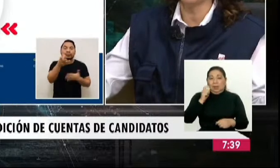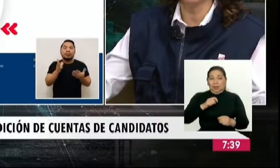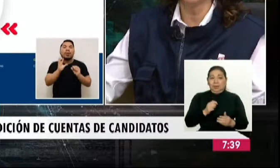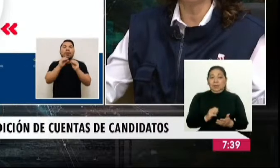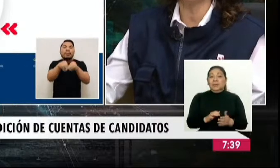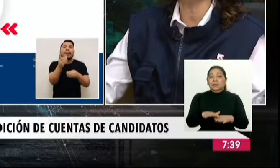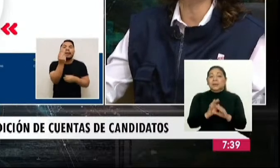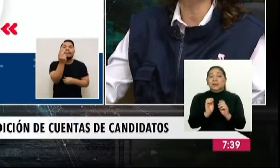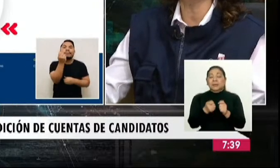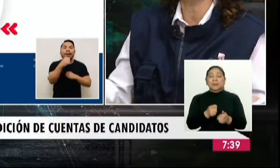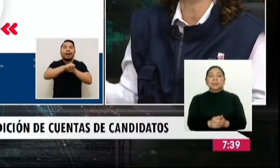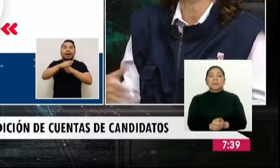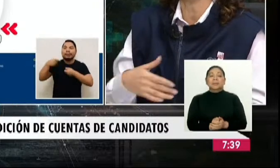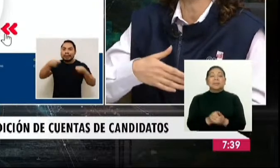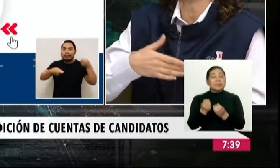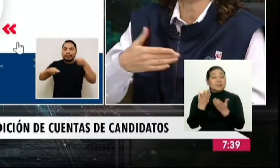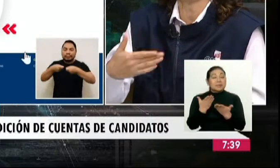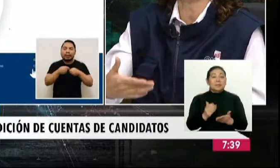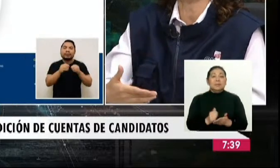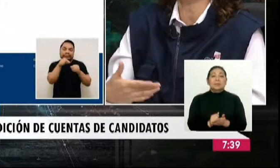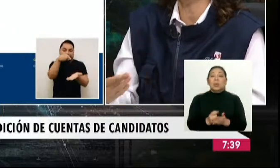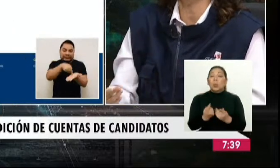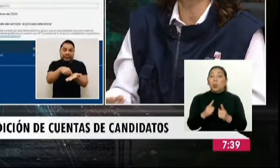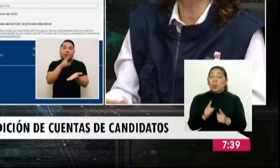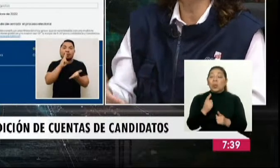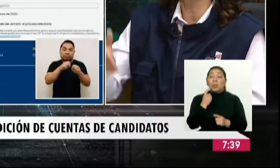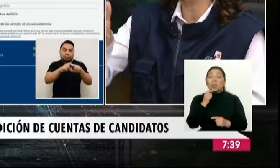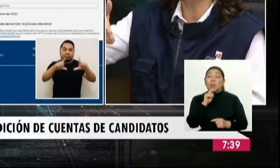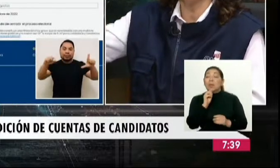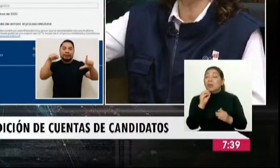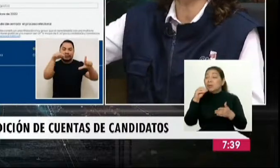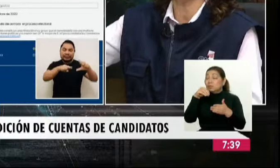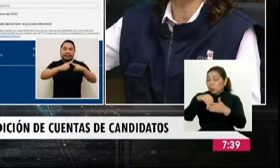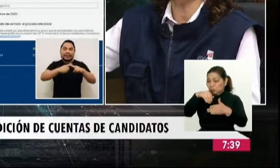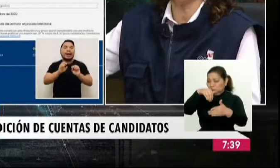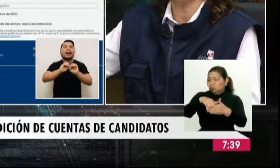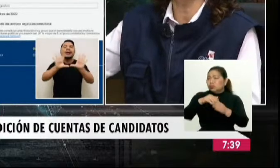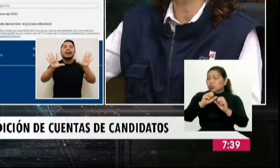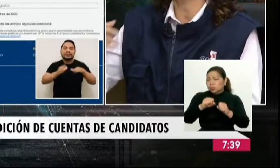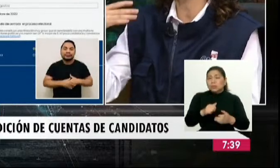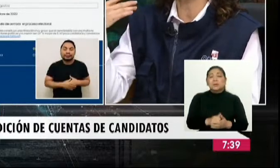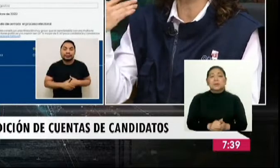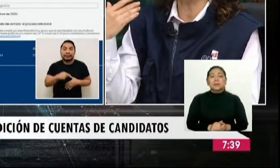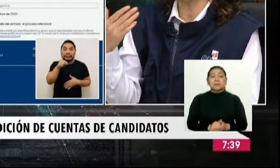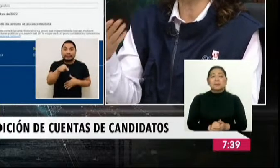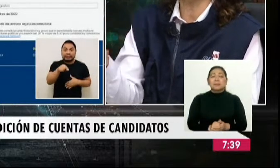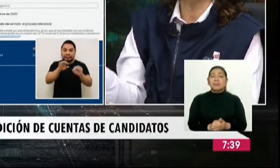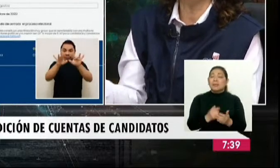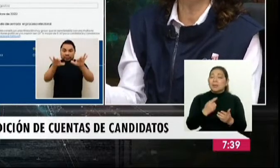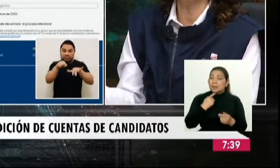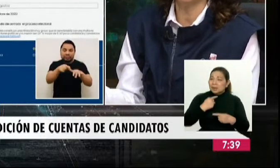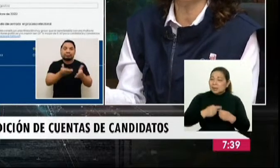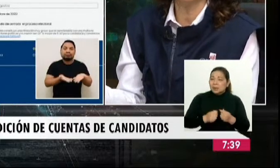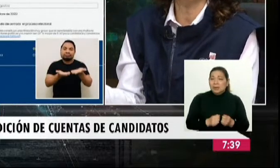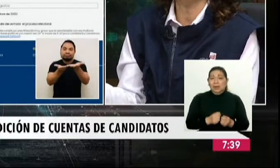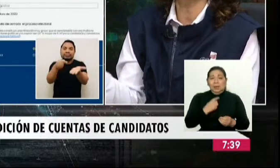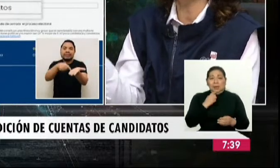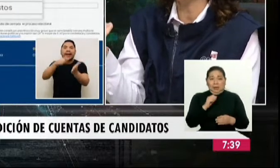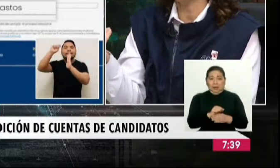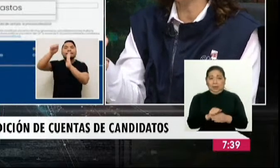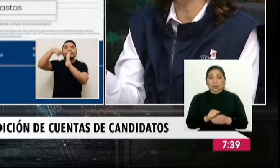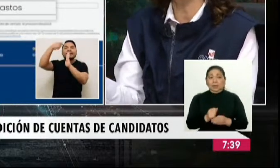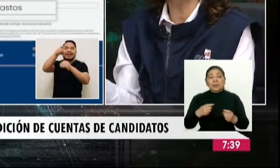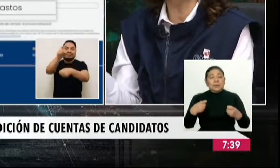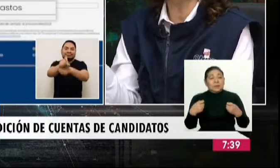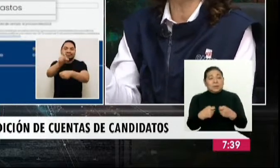la entrega del primer informe, en donde las candidatas y los candidatos puedan hacer este ejercicio. Hemos estado a disposición prácticamente